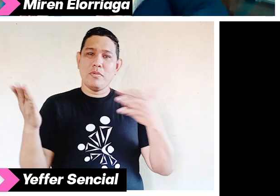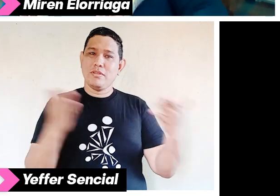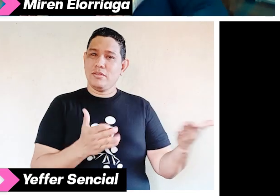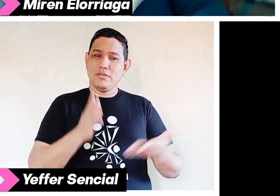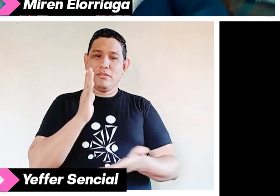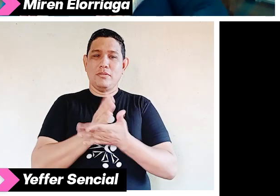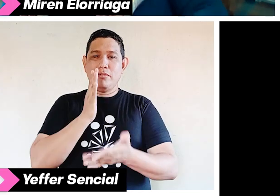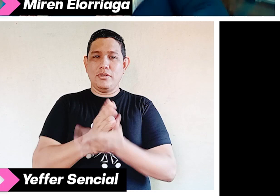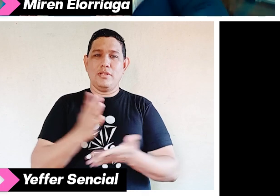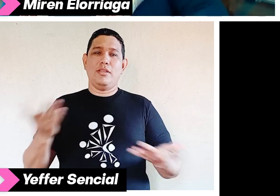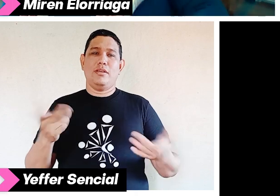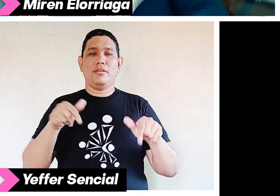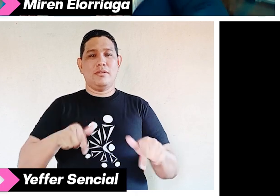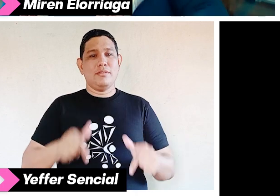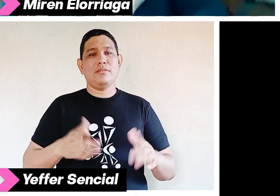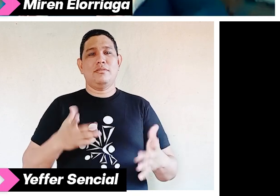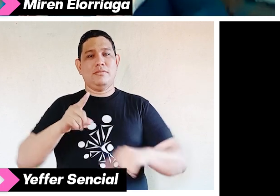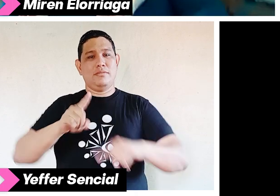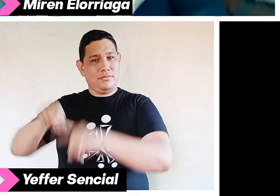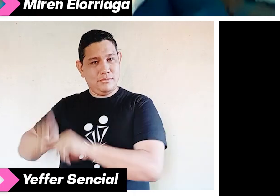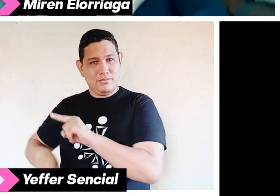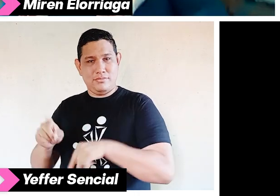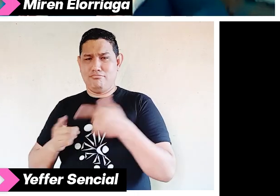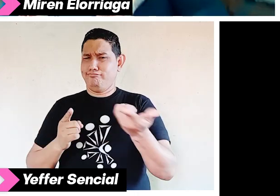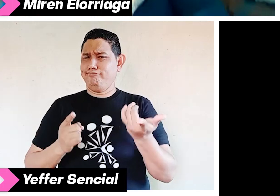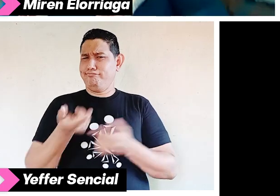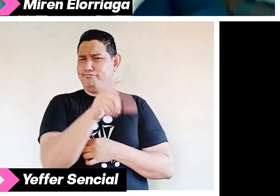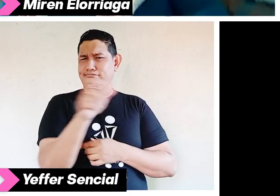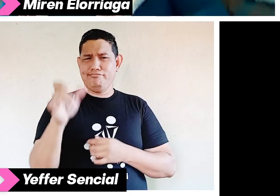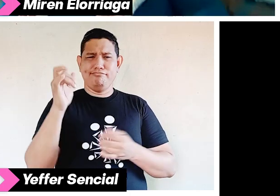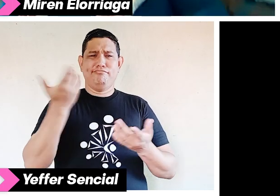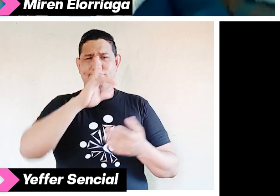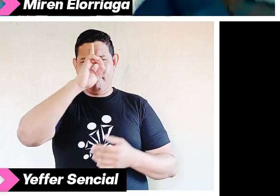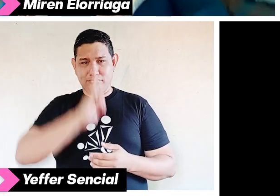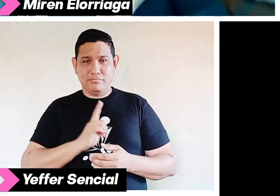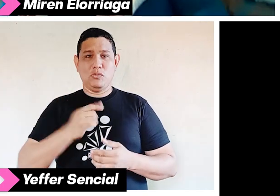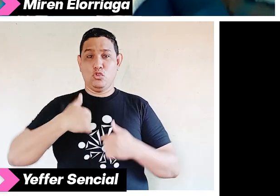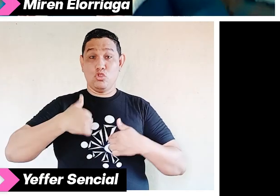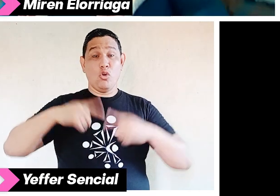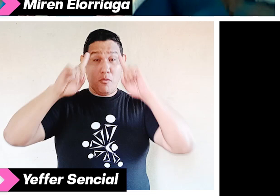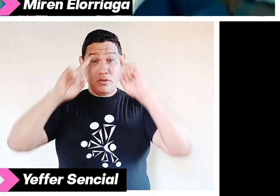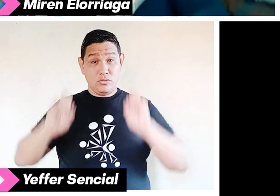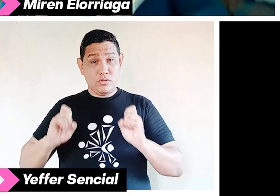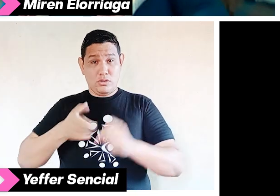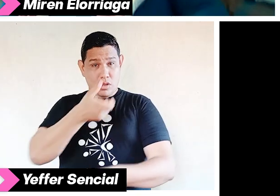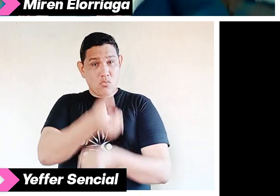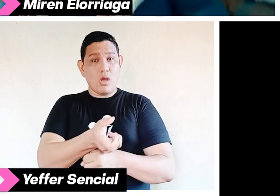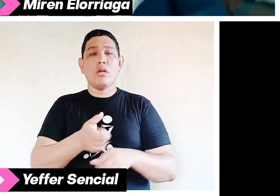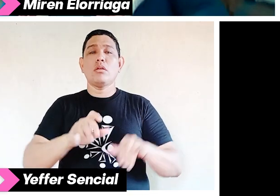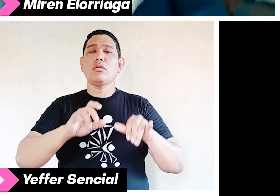todas las iniciativas relacionadas con los derechos humanos de las personas con discapacidad. Yo de profesión soy ingeniero civil